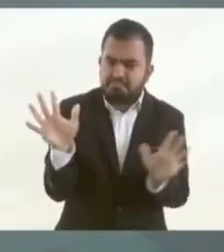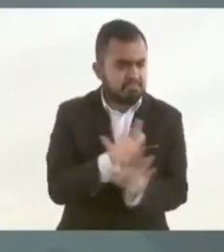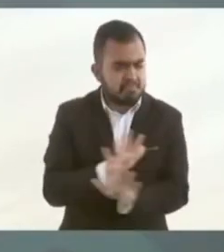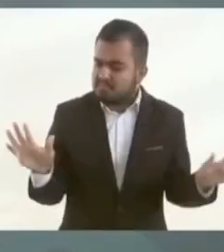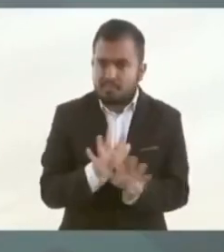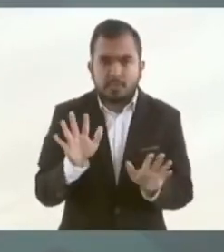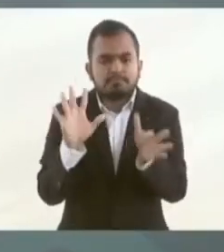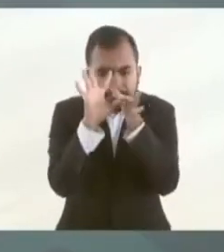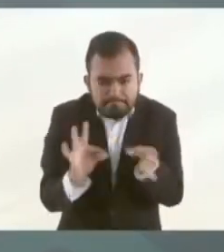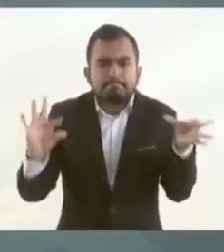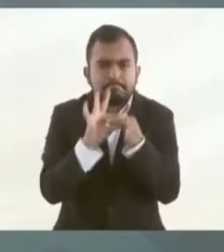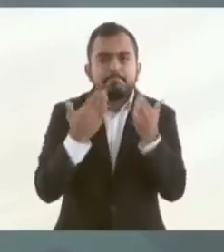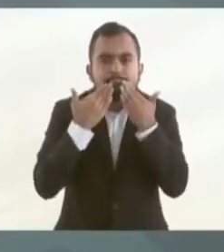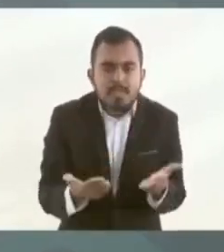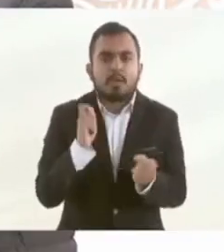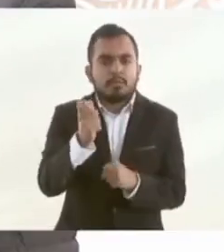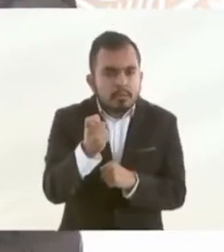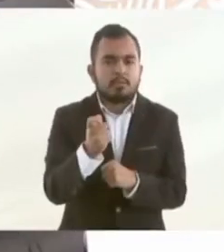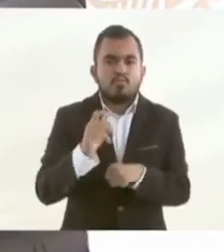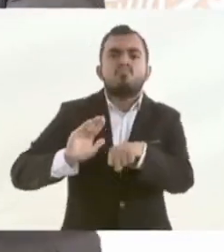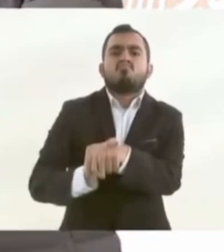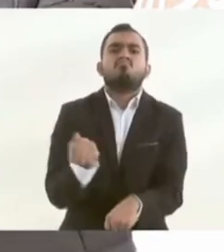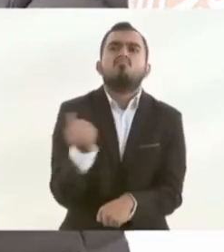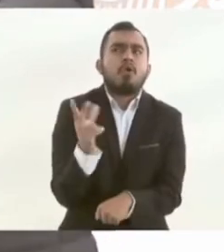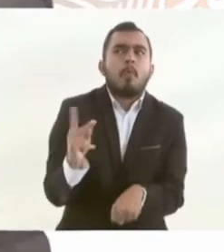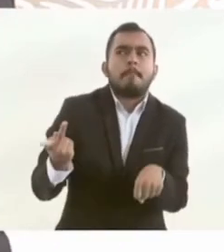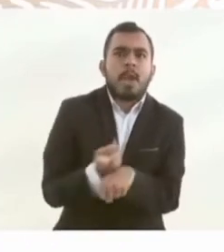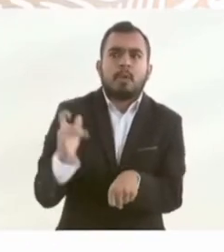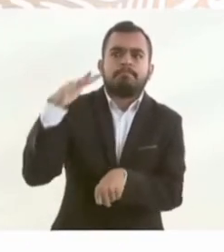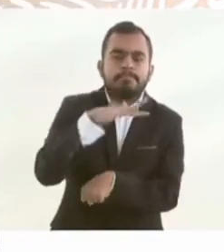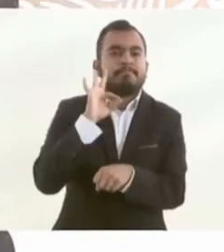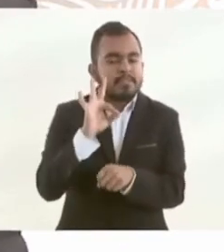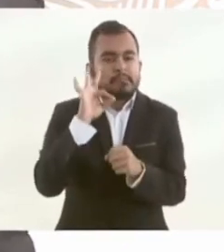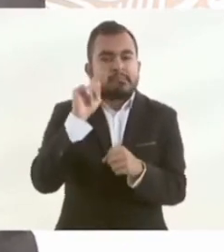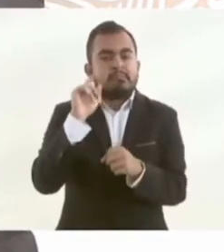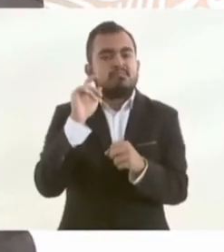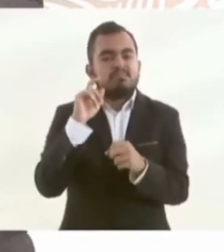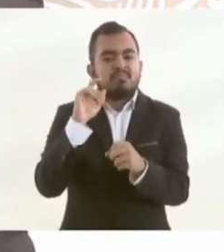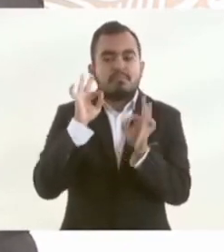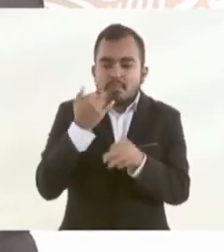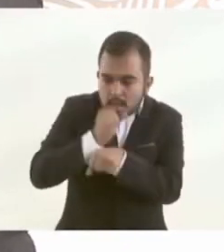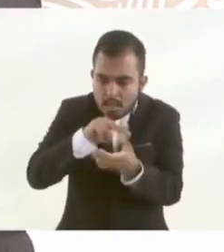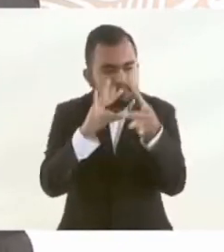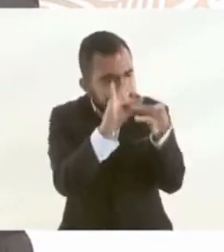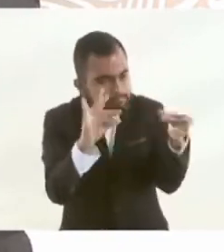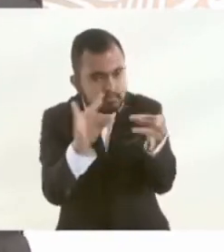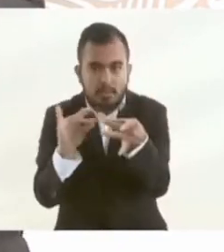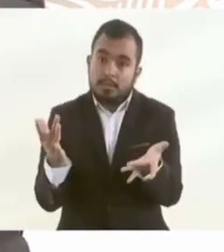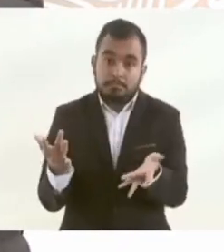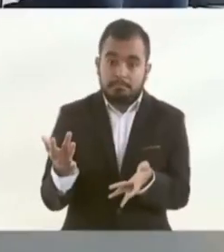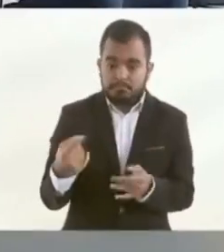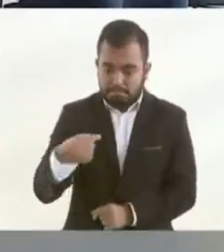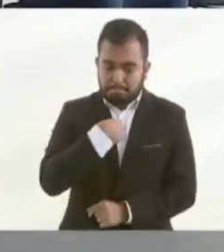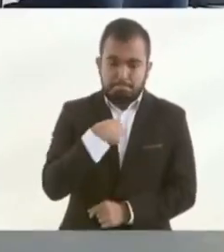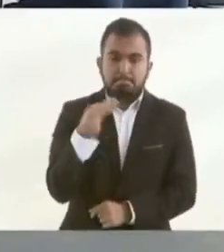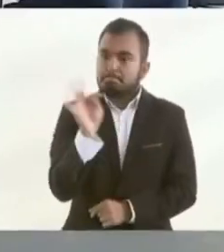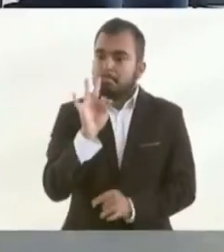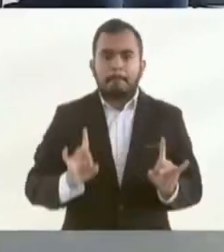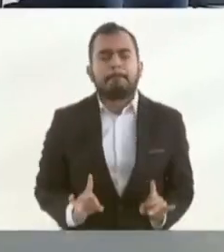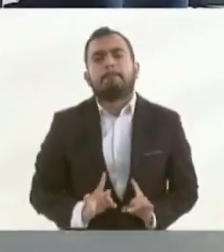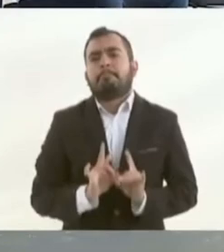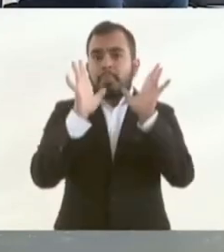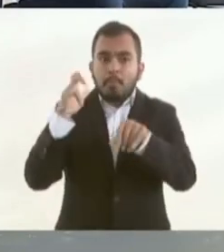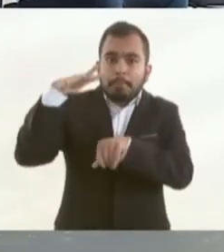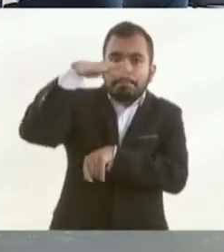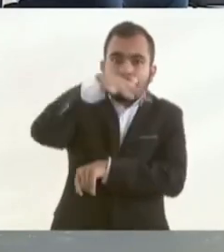Explicar técnicamente por qué y asumir nosotros la responsabilidad de cualquier siniestro,